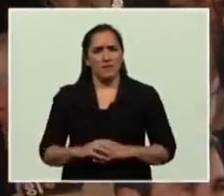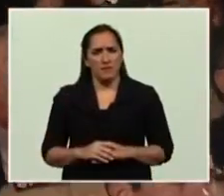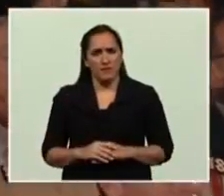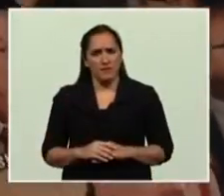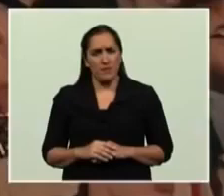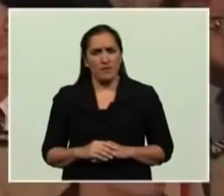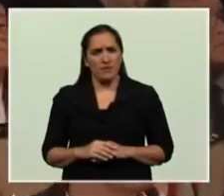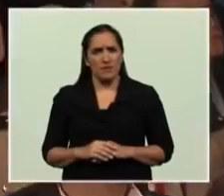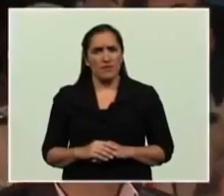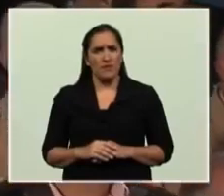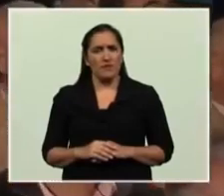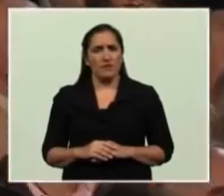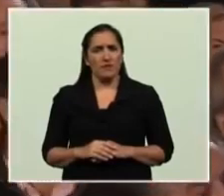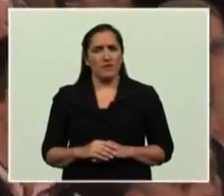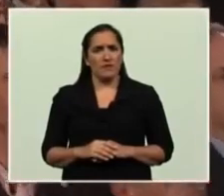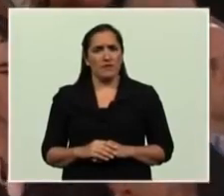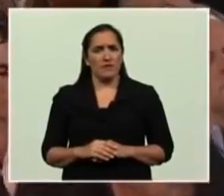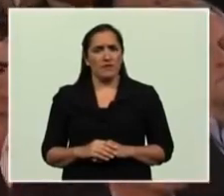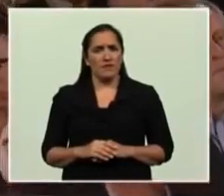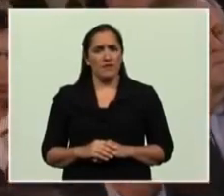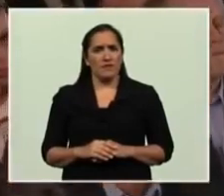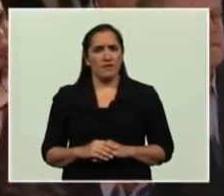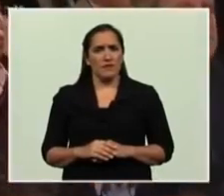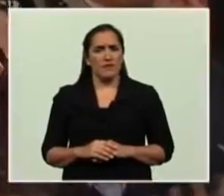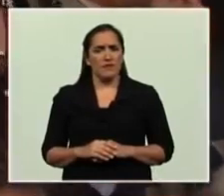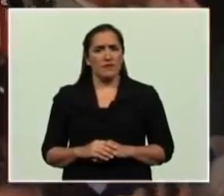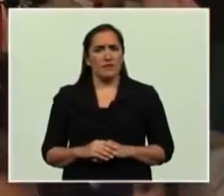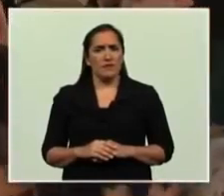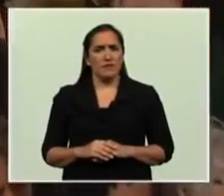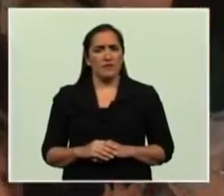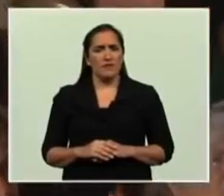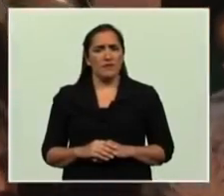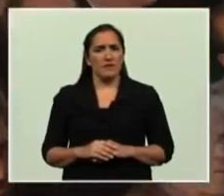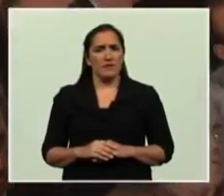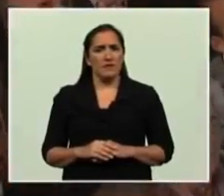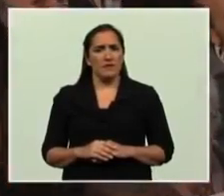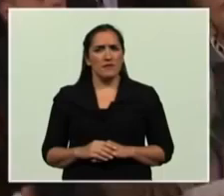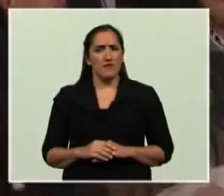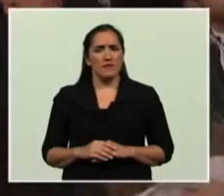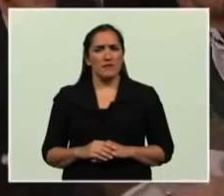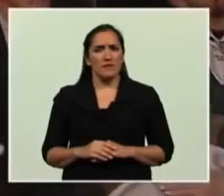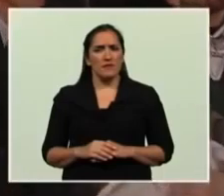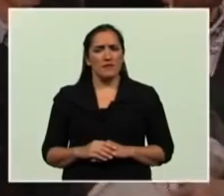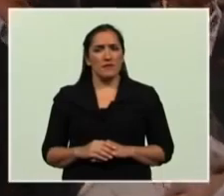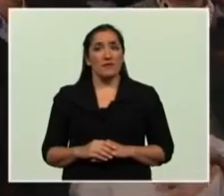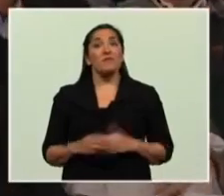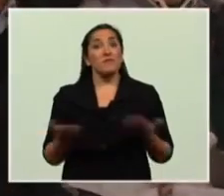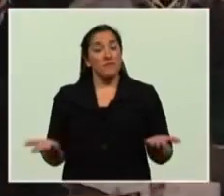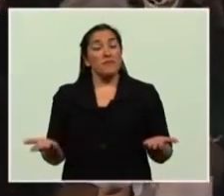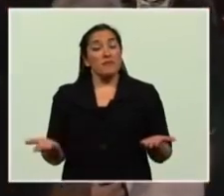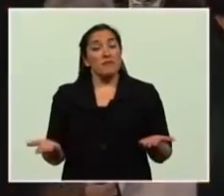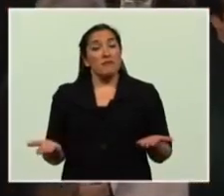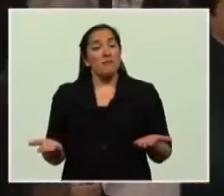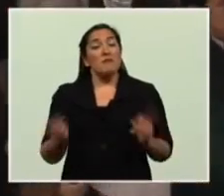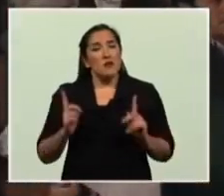en este punto,